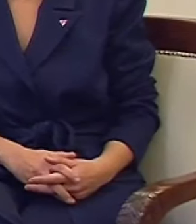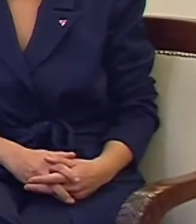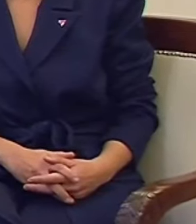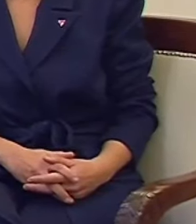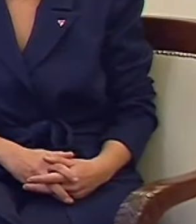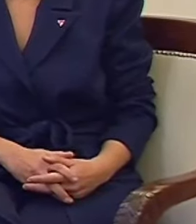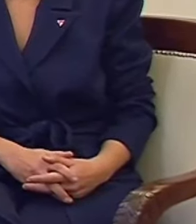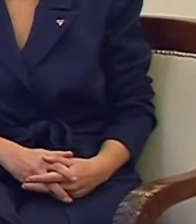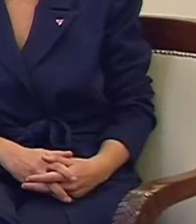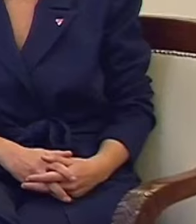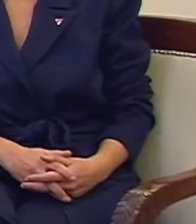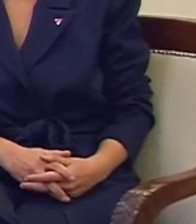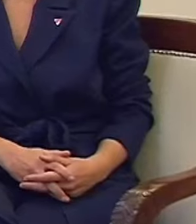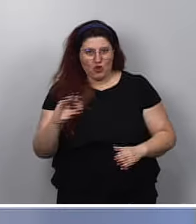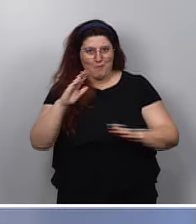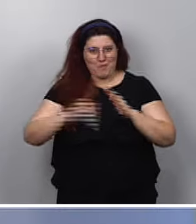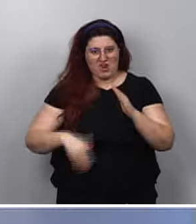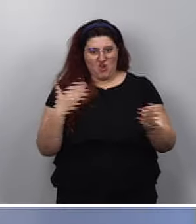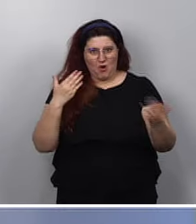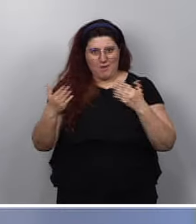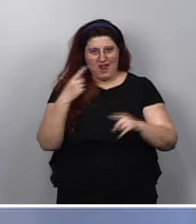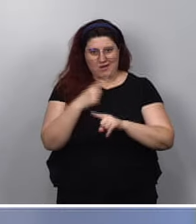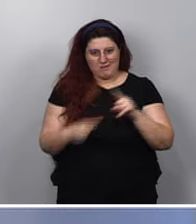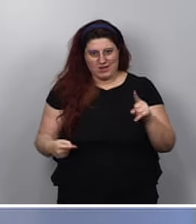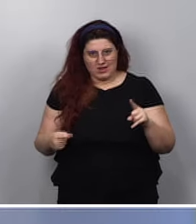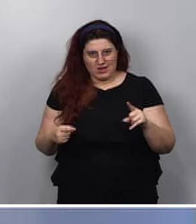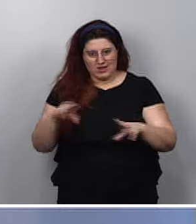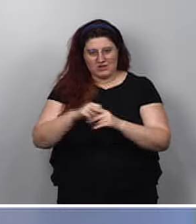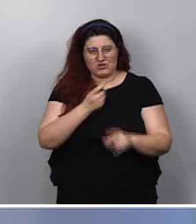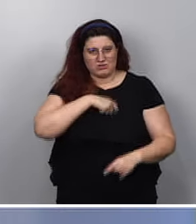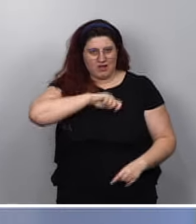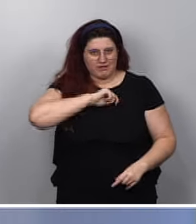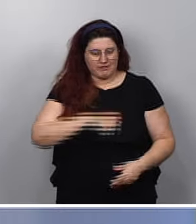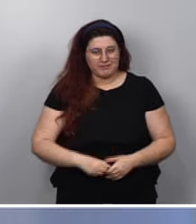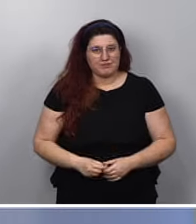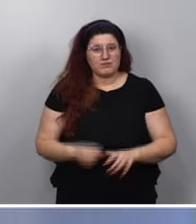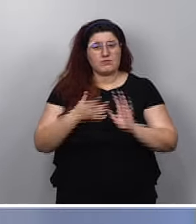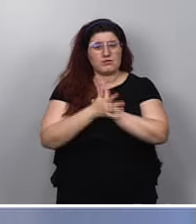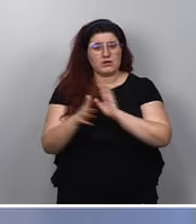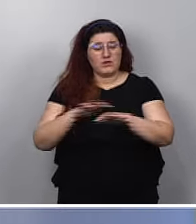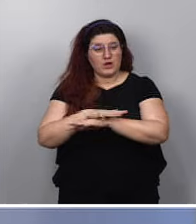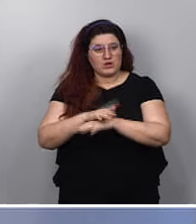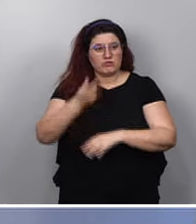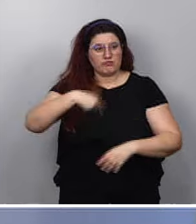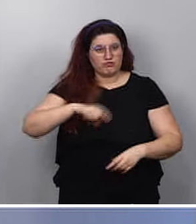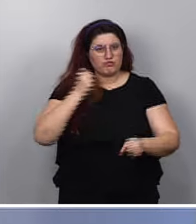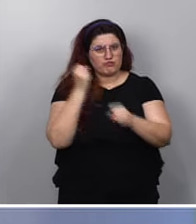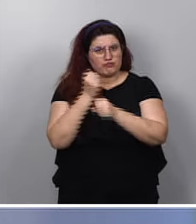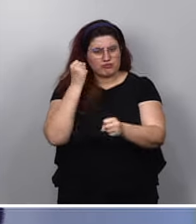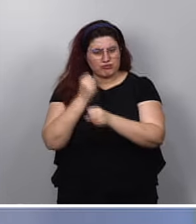entre un 40 y un 60% menos que la media salarial en España. Y, por tanto, es esencial que hagamos un trabajo a